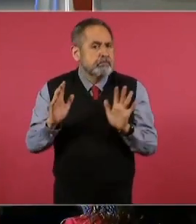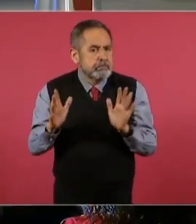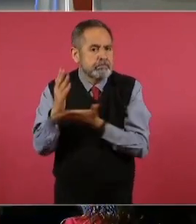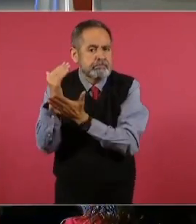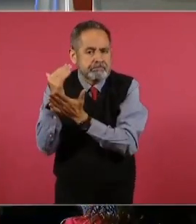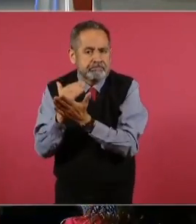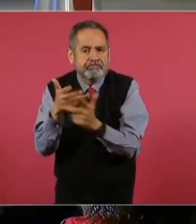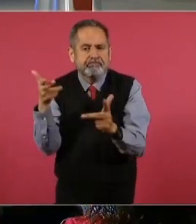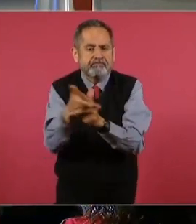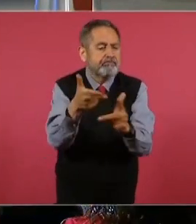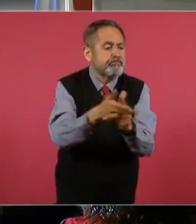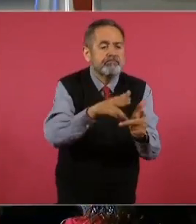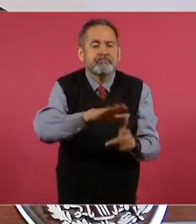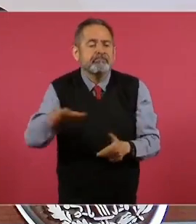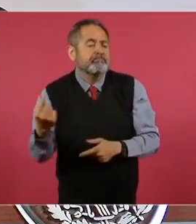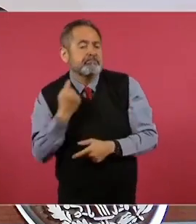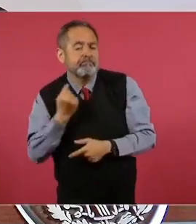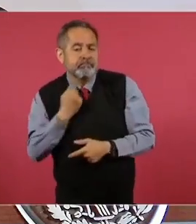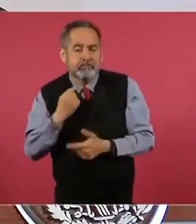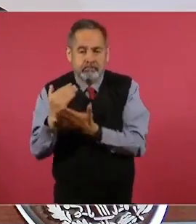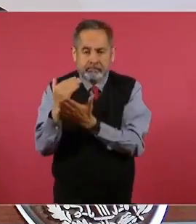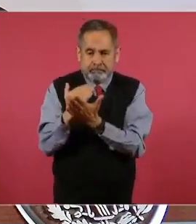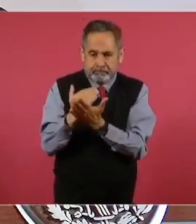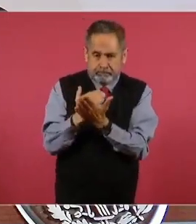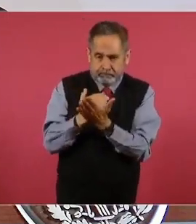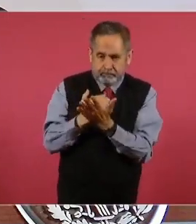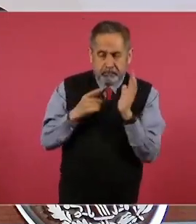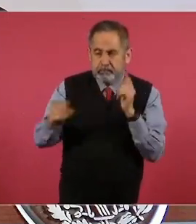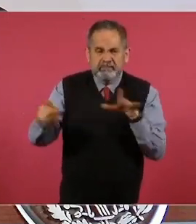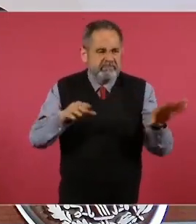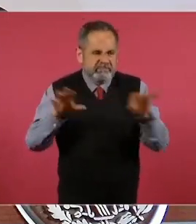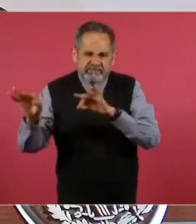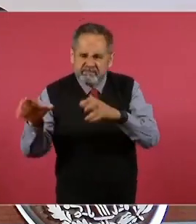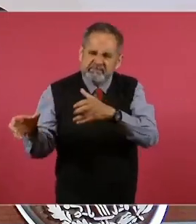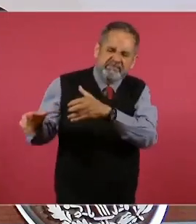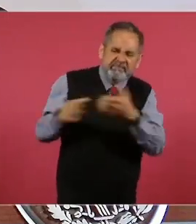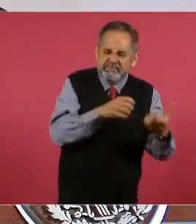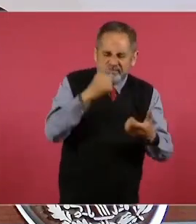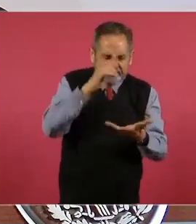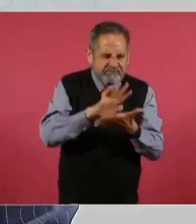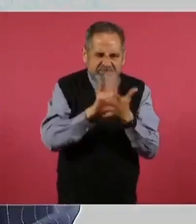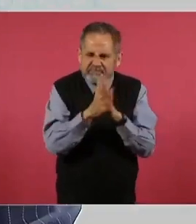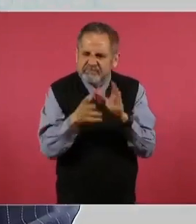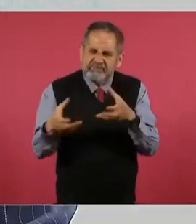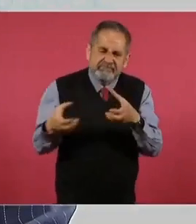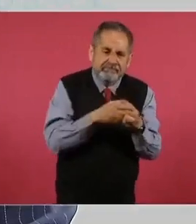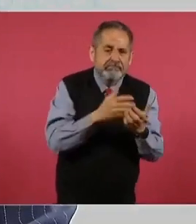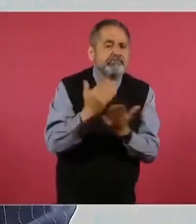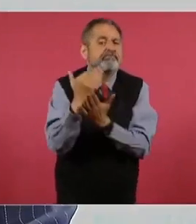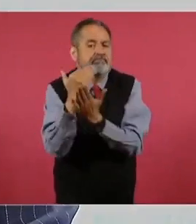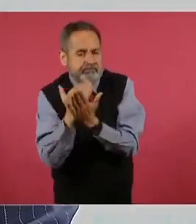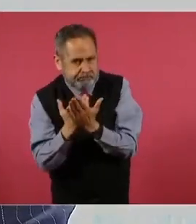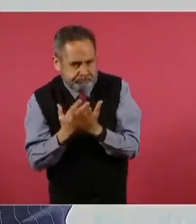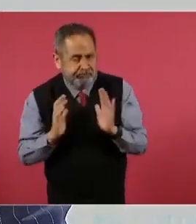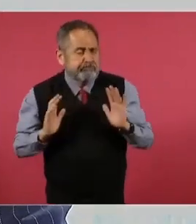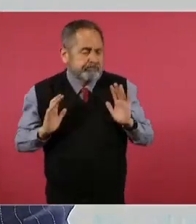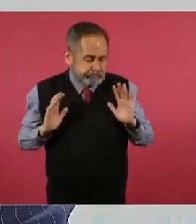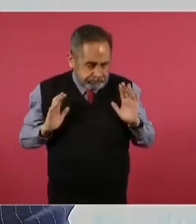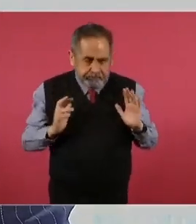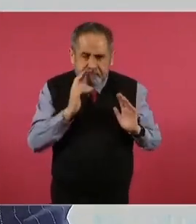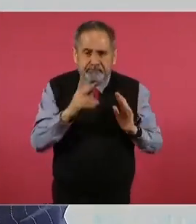homicidio doloso y el reclutamiento de jóvenes por el crimen. Ahora, ya estamos trabajando